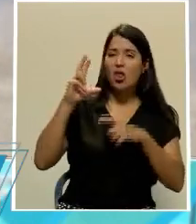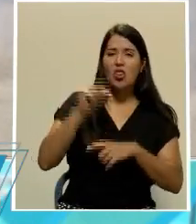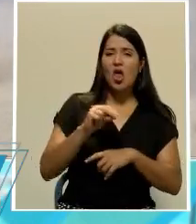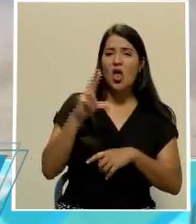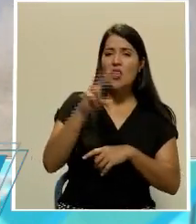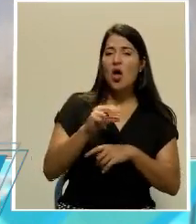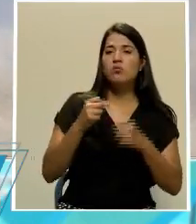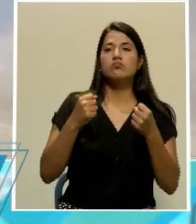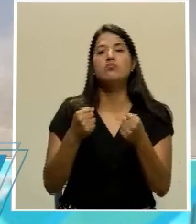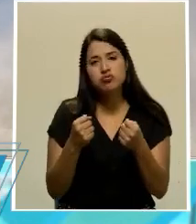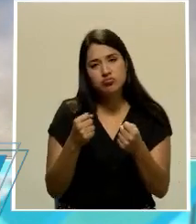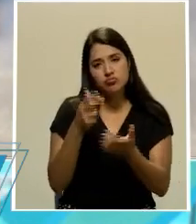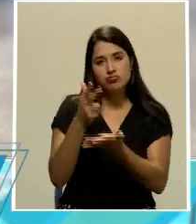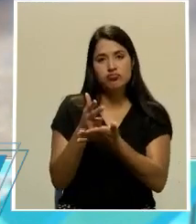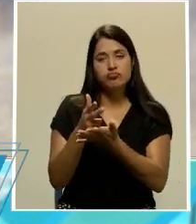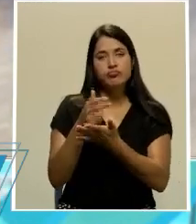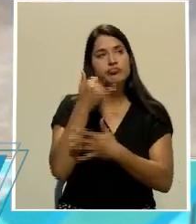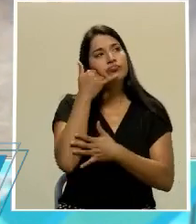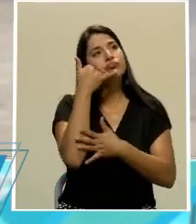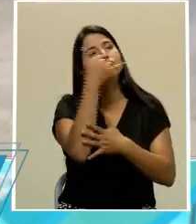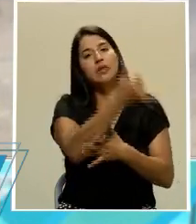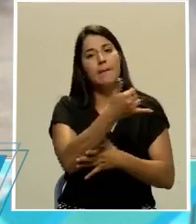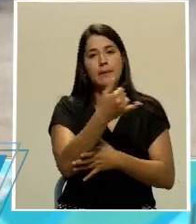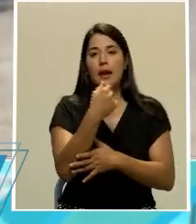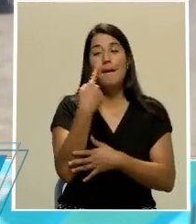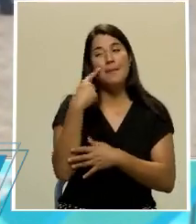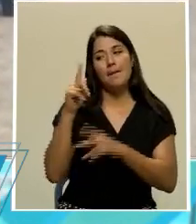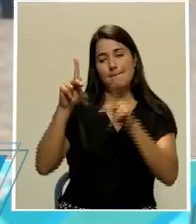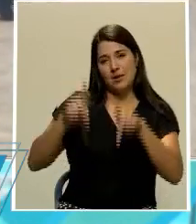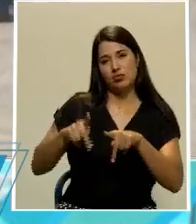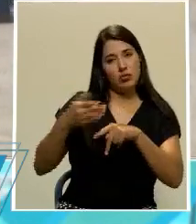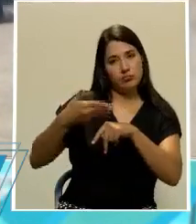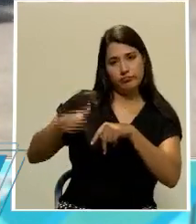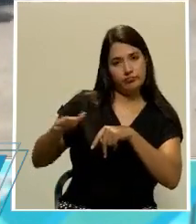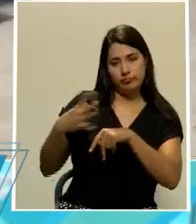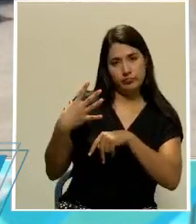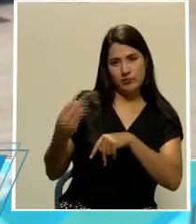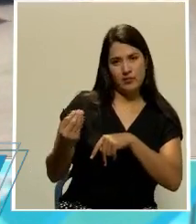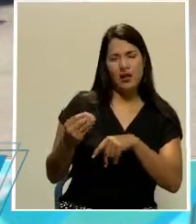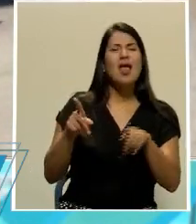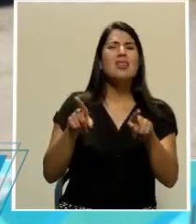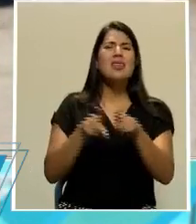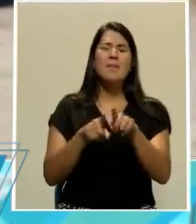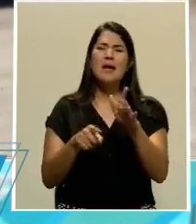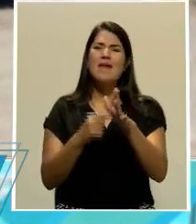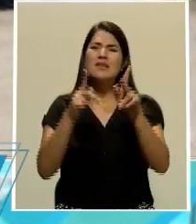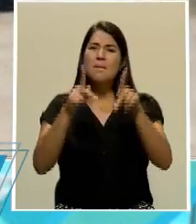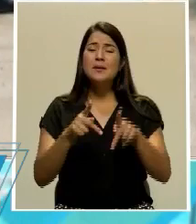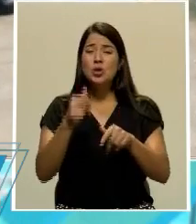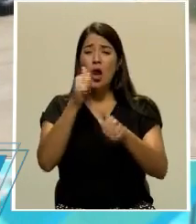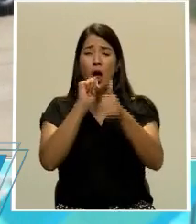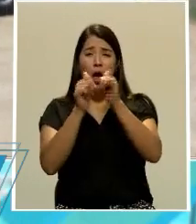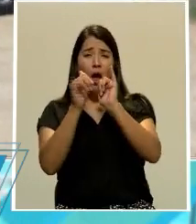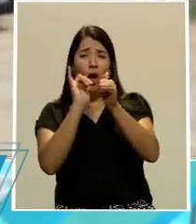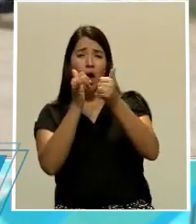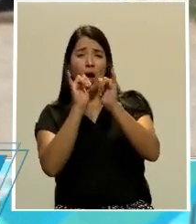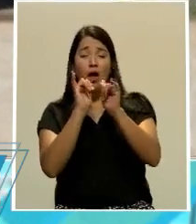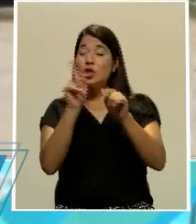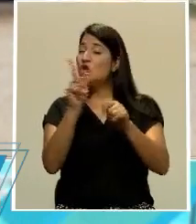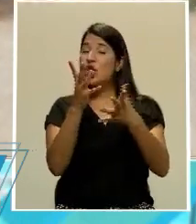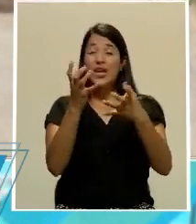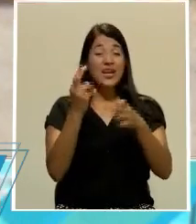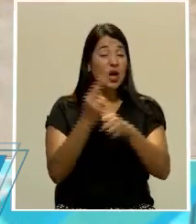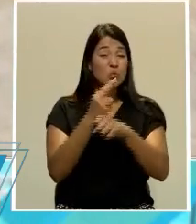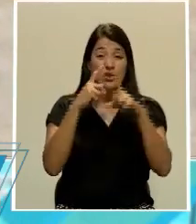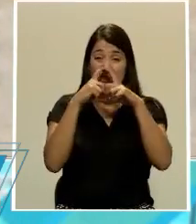en otras ocasiones también incluso tuvimos algunas personas dentro de las unidades en estado de veridad que no querían utilizar la mascarilla. Pero como